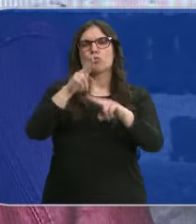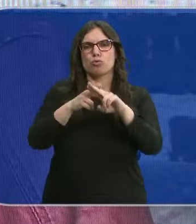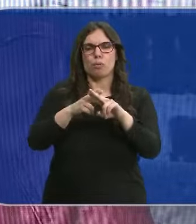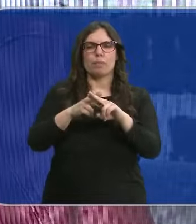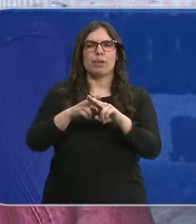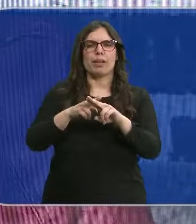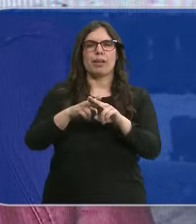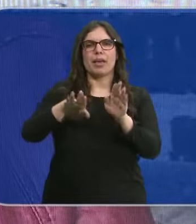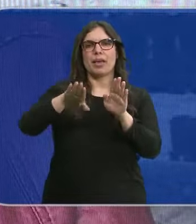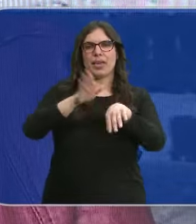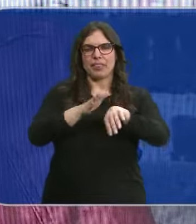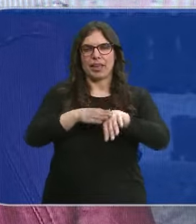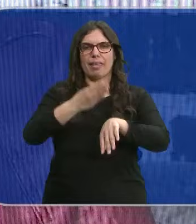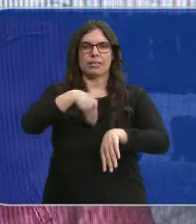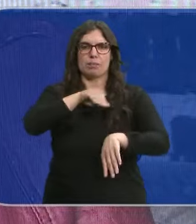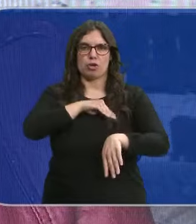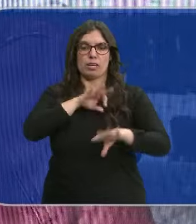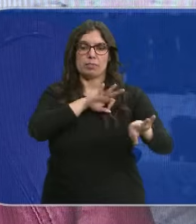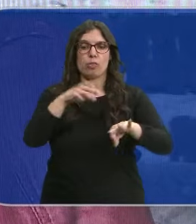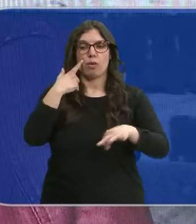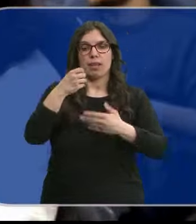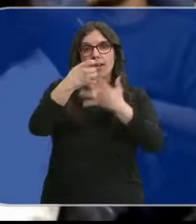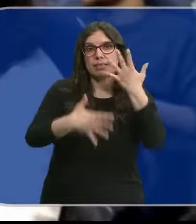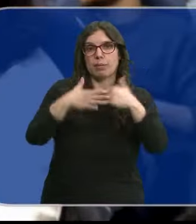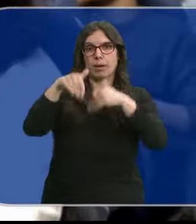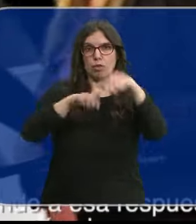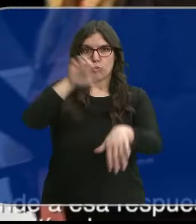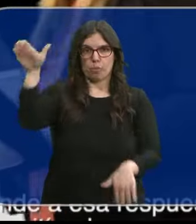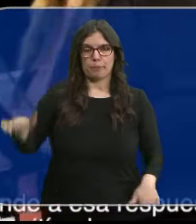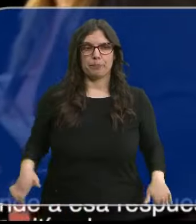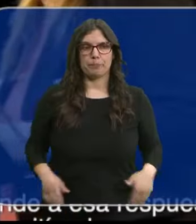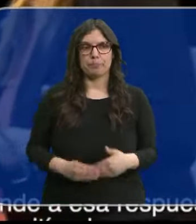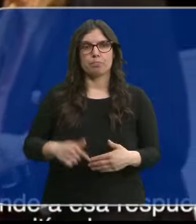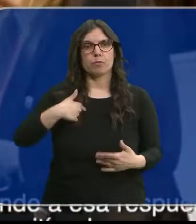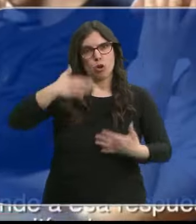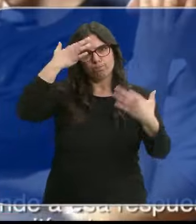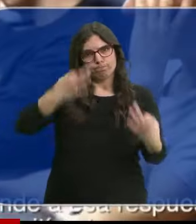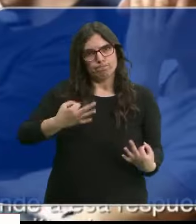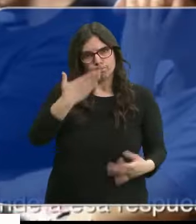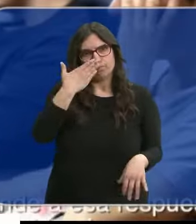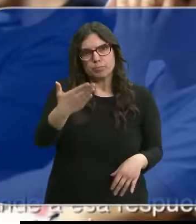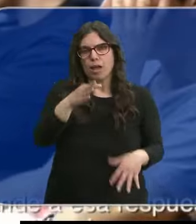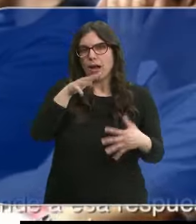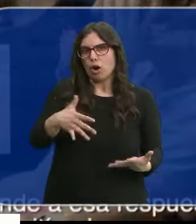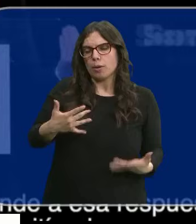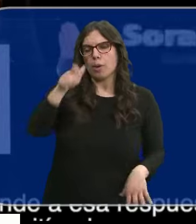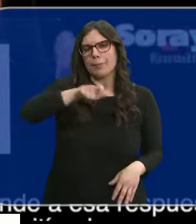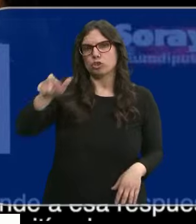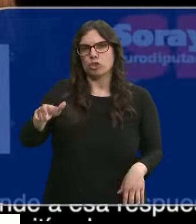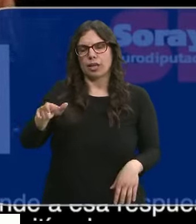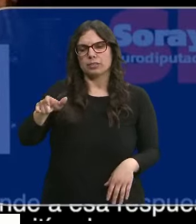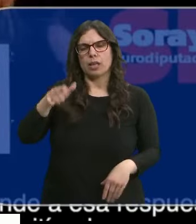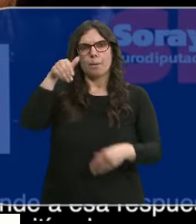de la elaboración de las listas para las europeas. Creo, sinceramente, que hay ahora mismo un votante